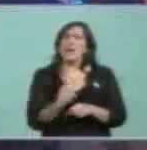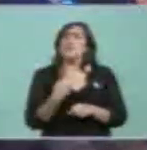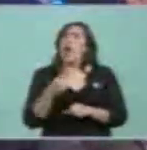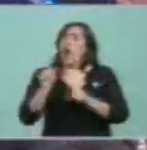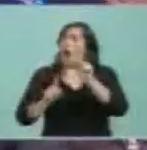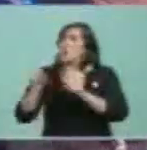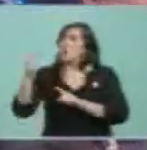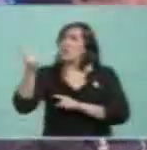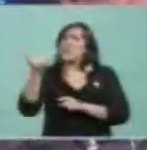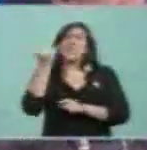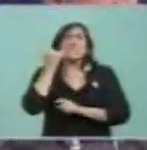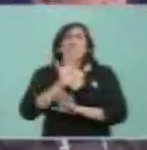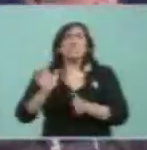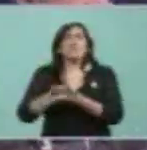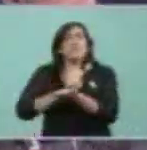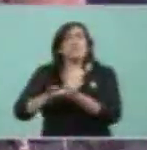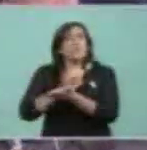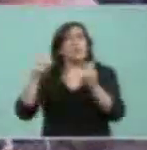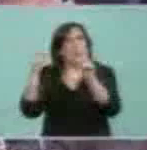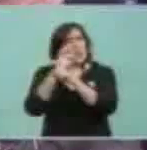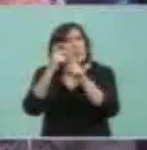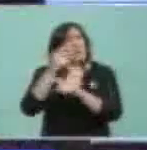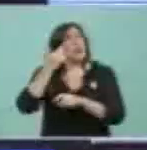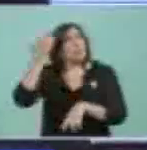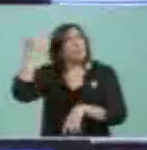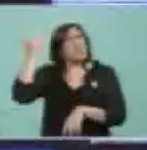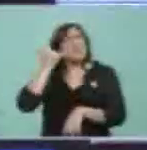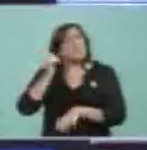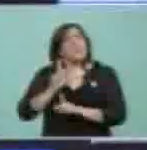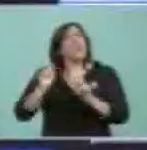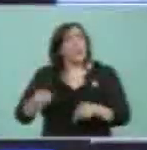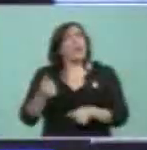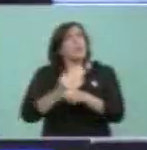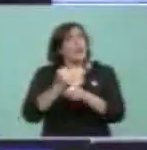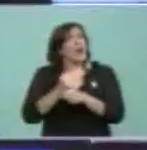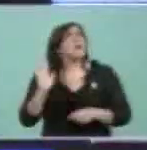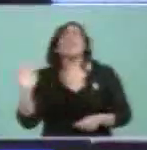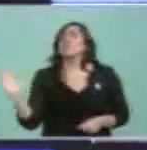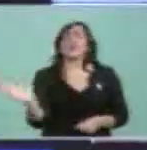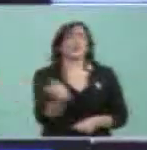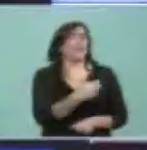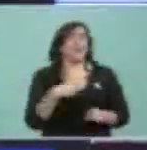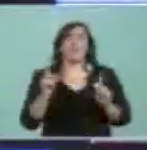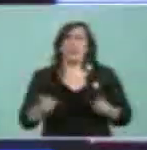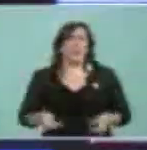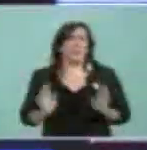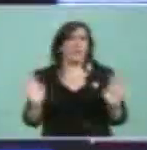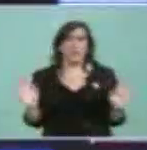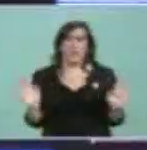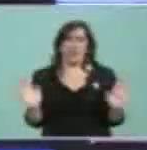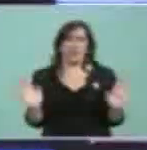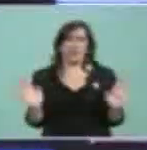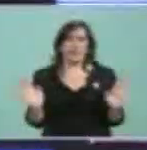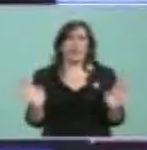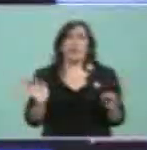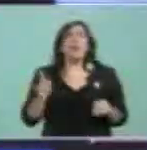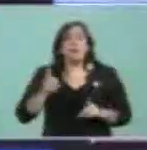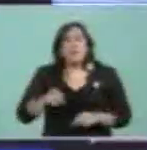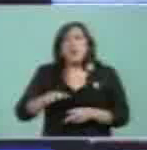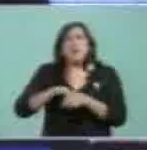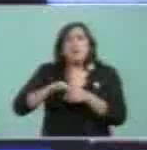resueltos los problemas desde hace mucho tiempo. Y yo decía, los pueblos